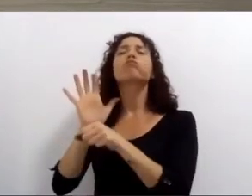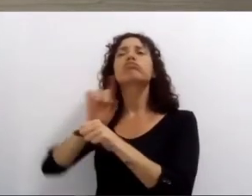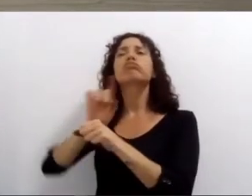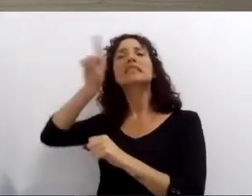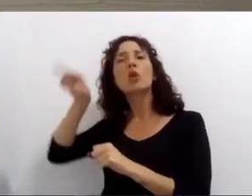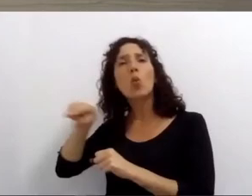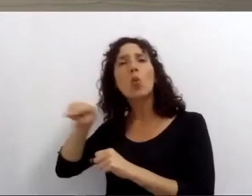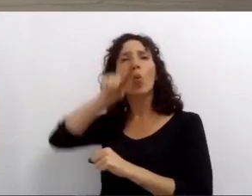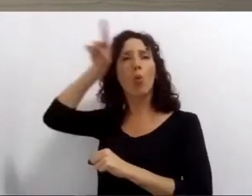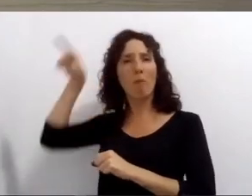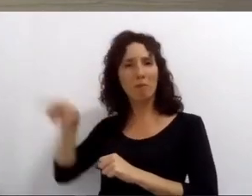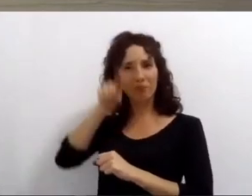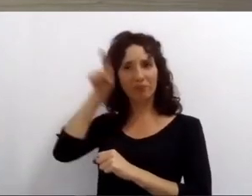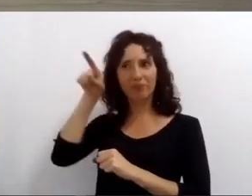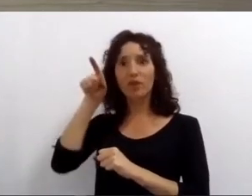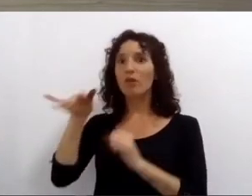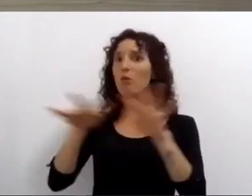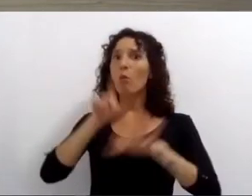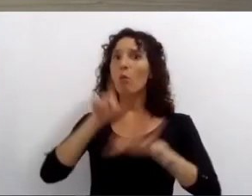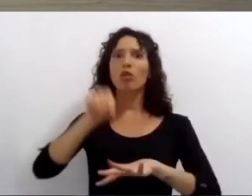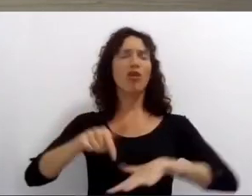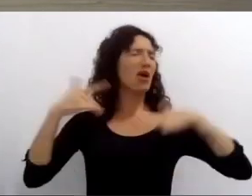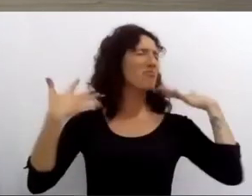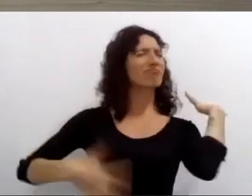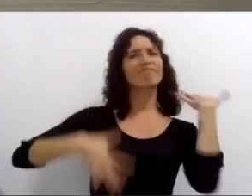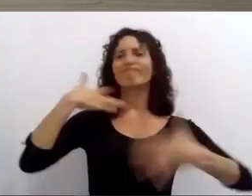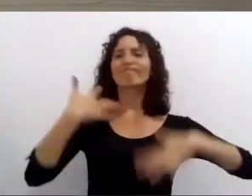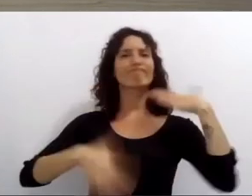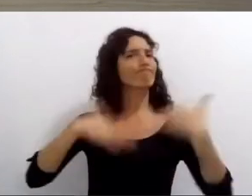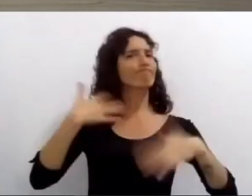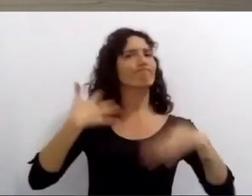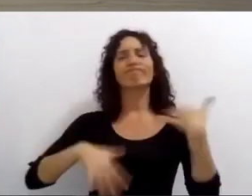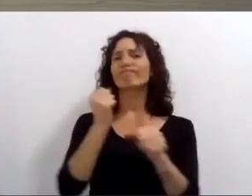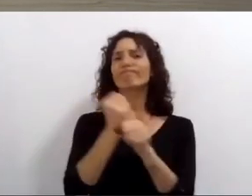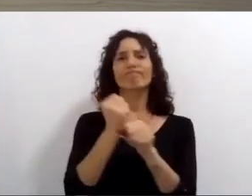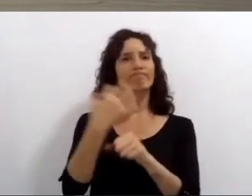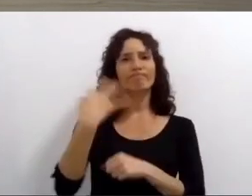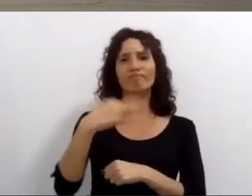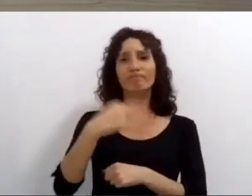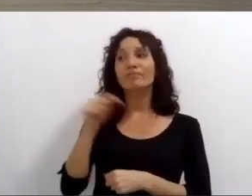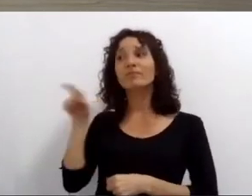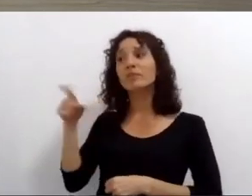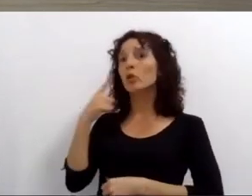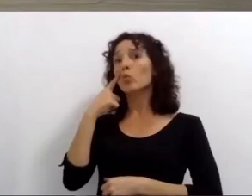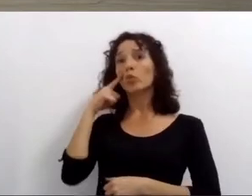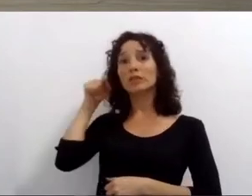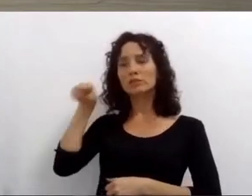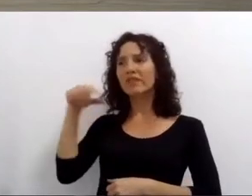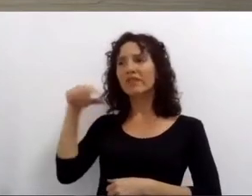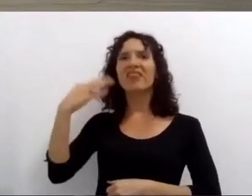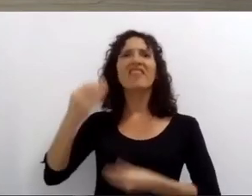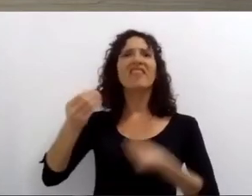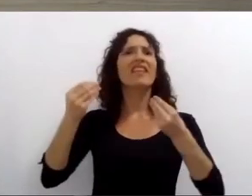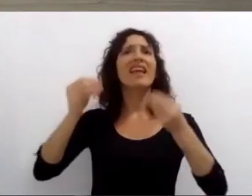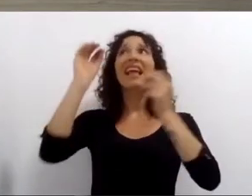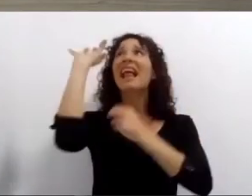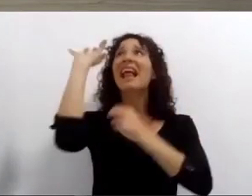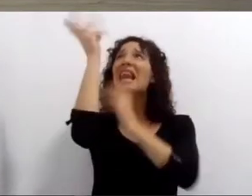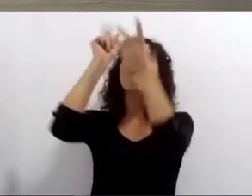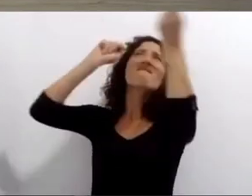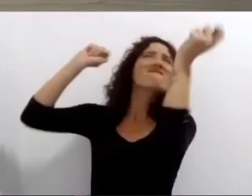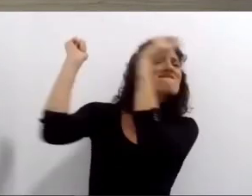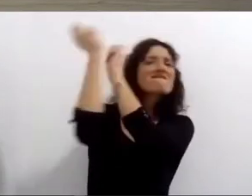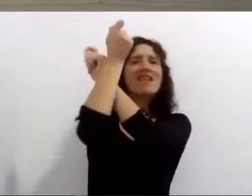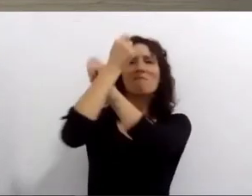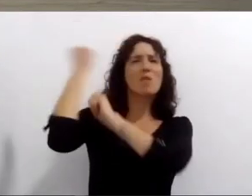momento de suma urgencia en nuestro planeta y con la decisión de ser un municipio activo en la lucha contra el cambio climático las ciudades